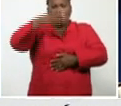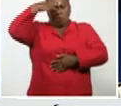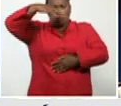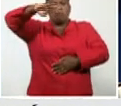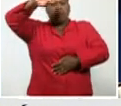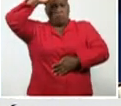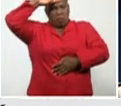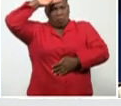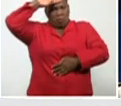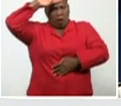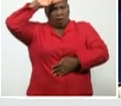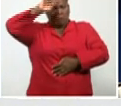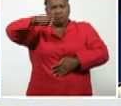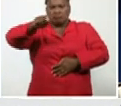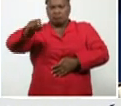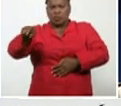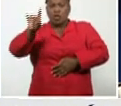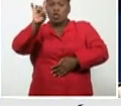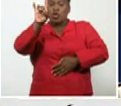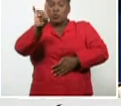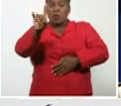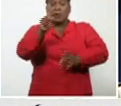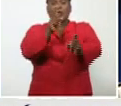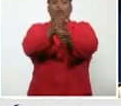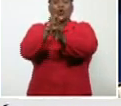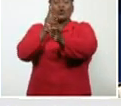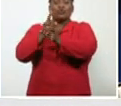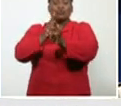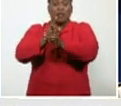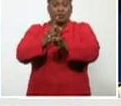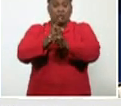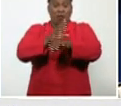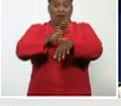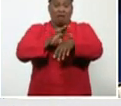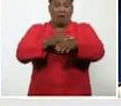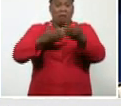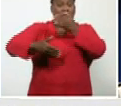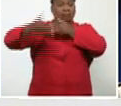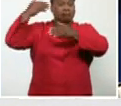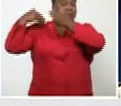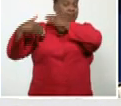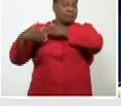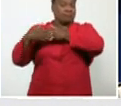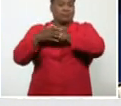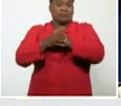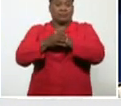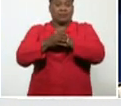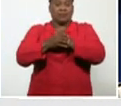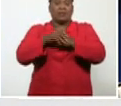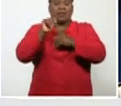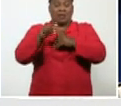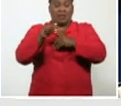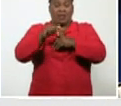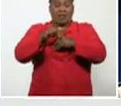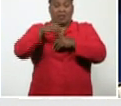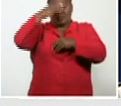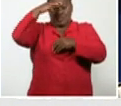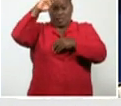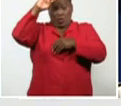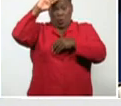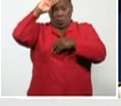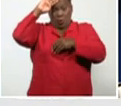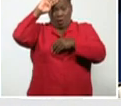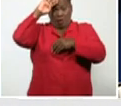Nueve son contactos de casos confirmados. De esta forma, en la epidemia de Cuba, 1.600